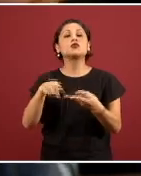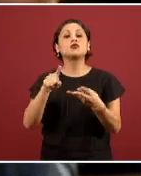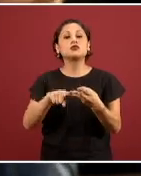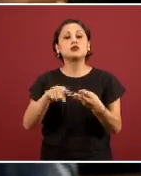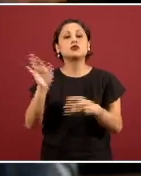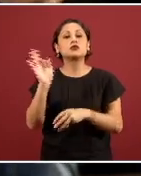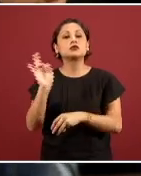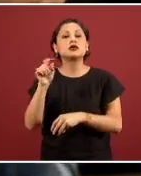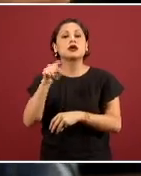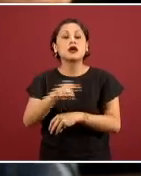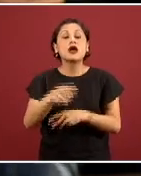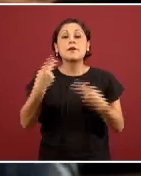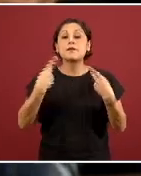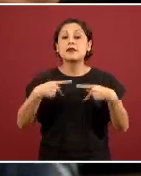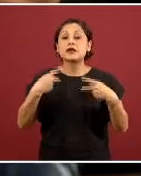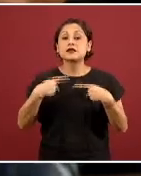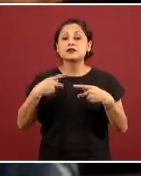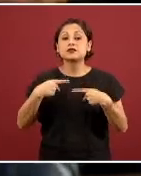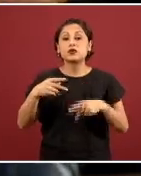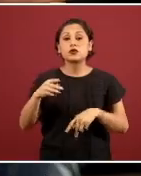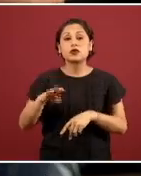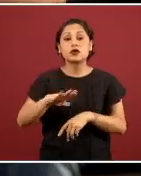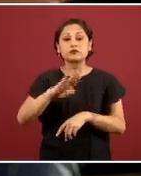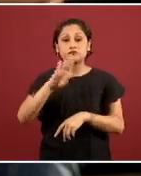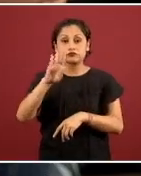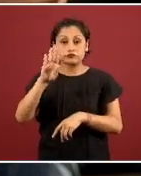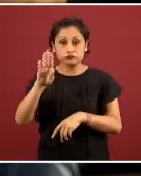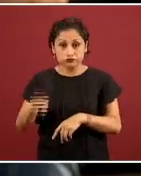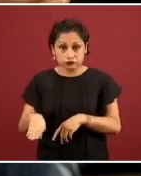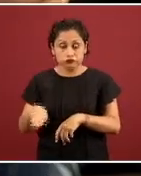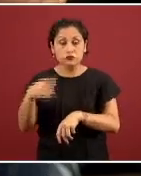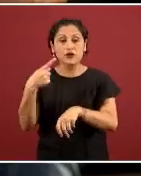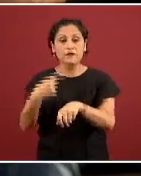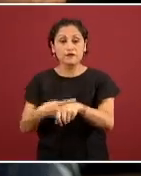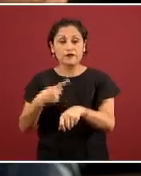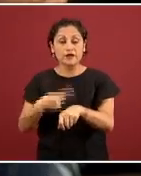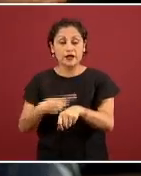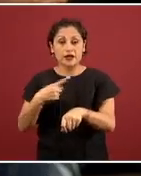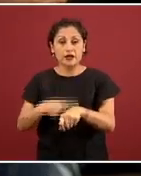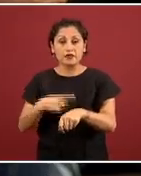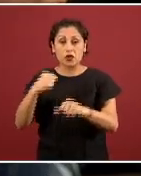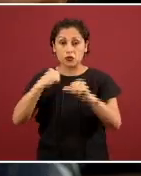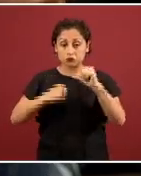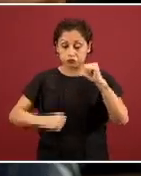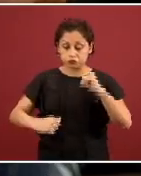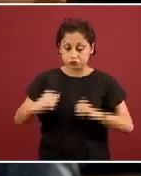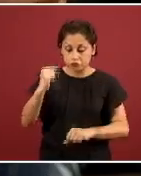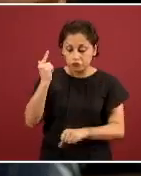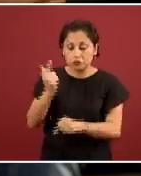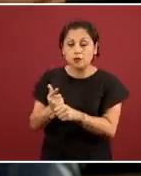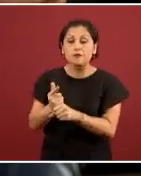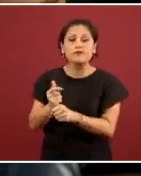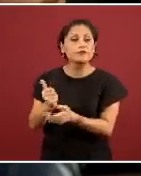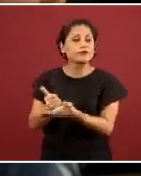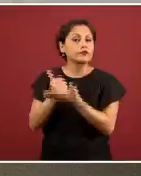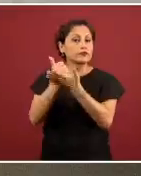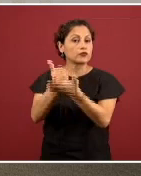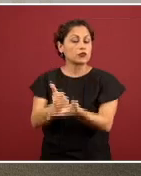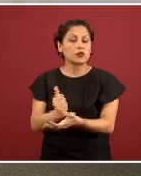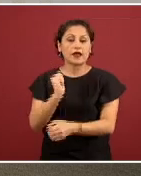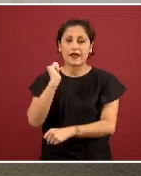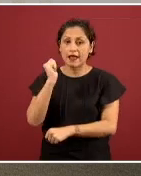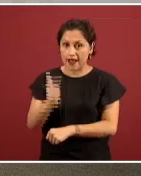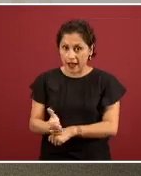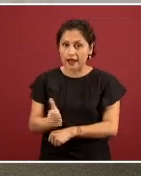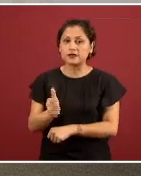post-mortem de personas que tuviesen cuadros similares, pero que no se hubiera confirmado un caso antes del fallecimiento. Y,